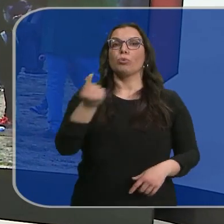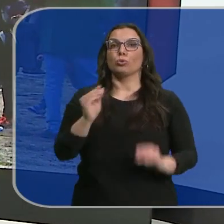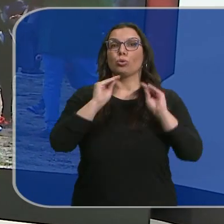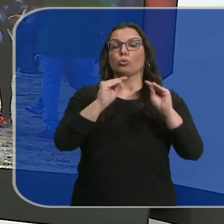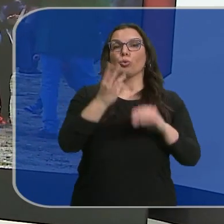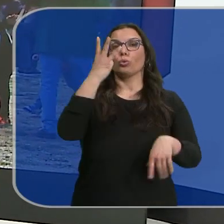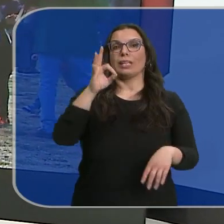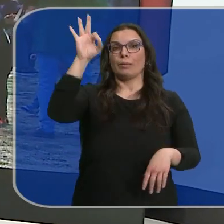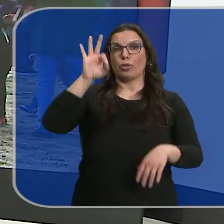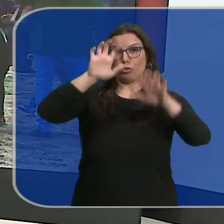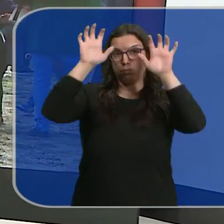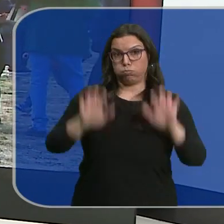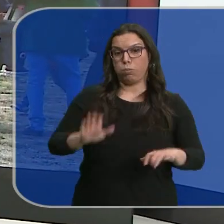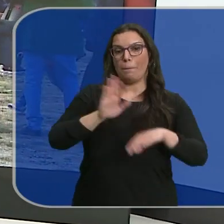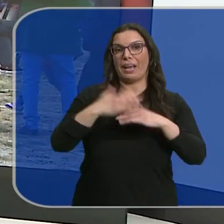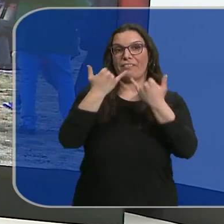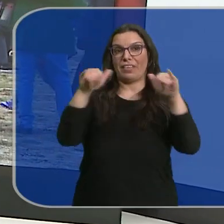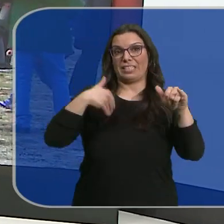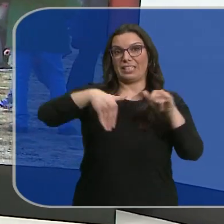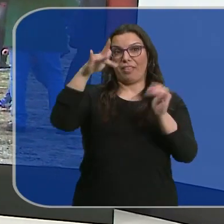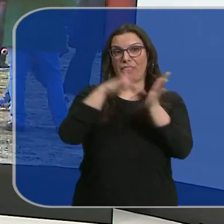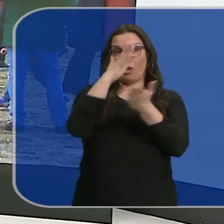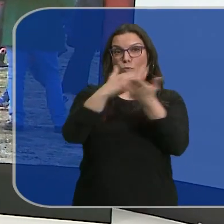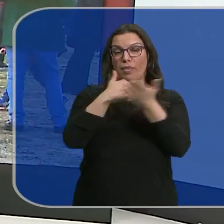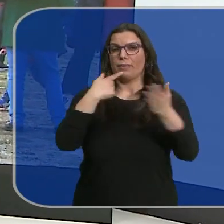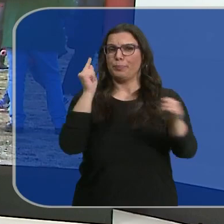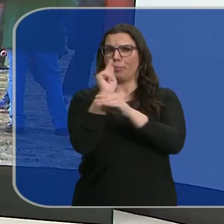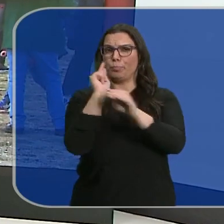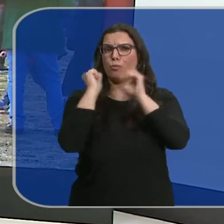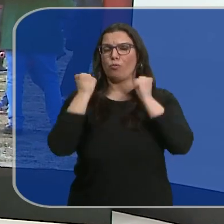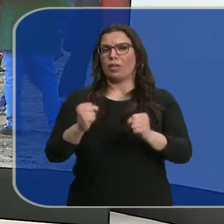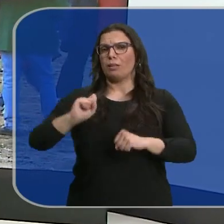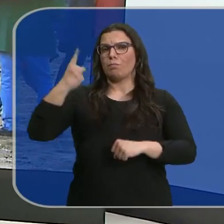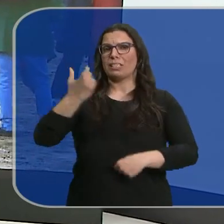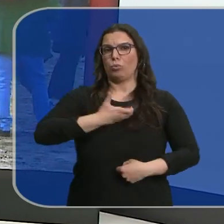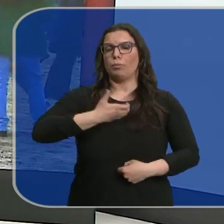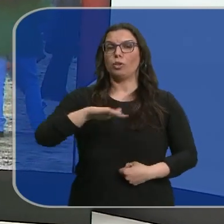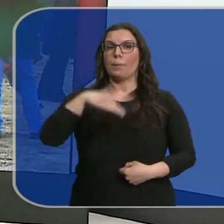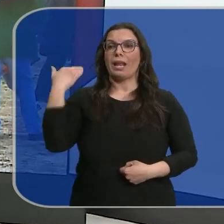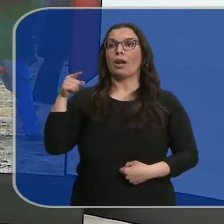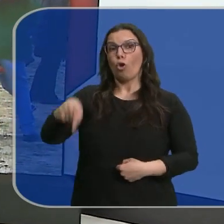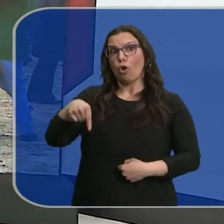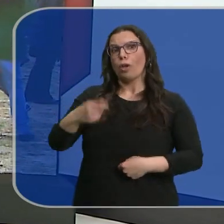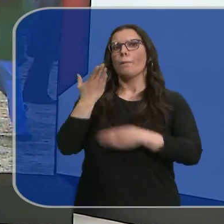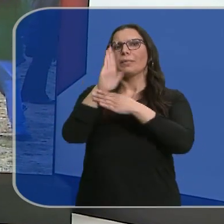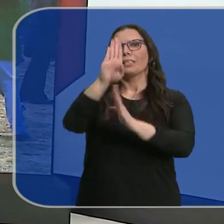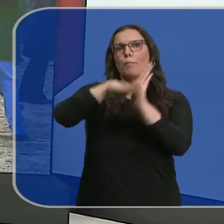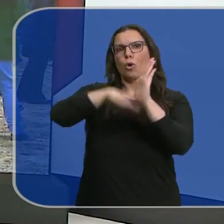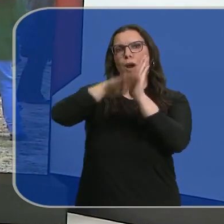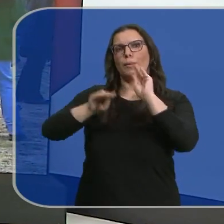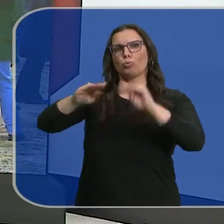presupuesto para la fiesta del Día de la Comunidad. Especialmente crítico ha sido el Ayuntamiento de Villarar que hoy ha presentado su programa propio.